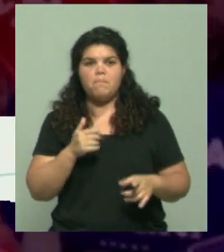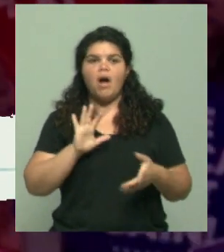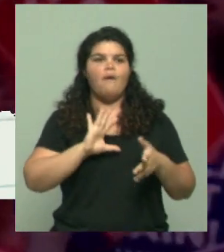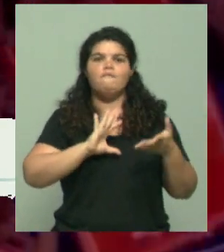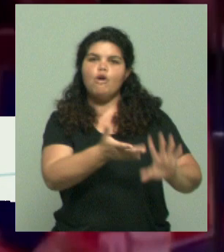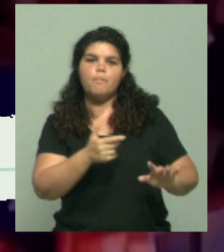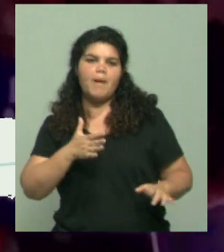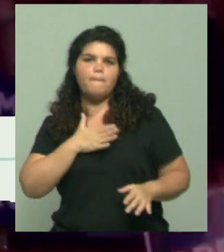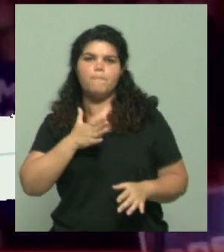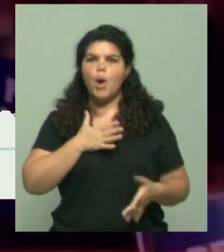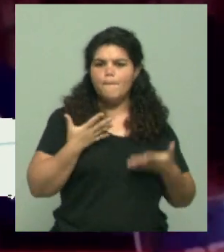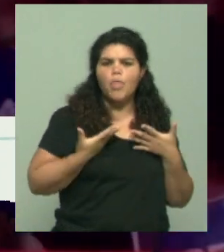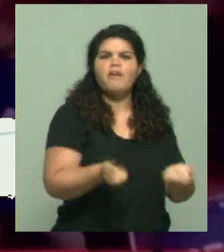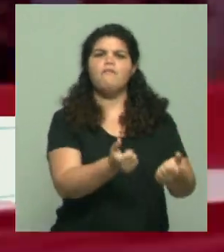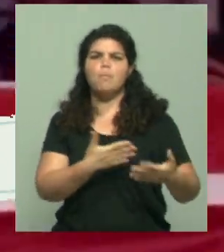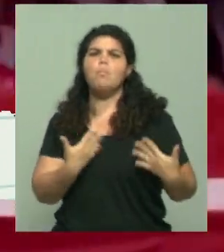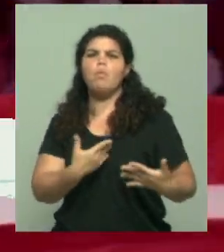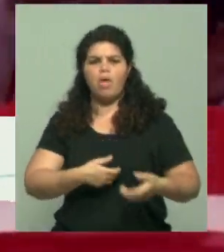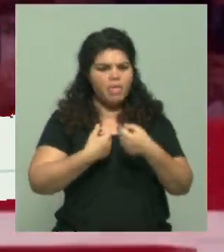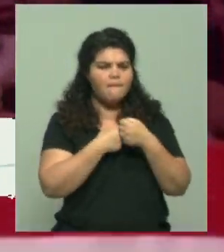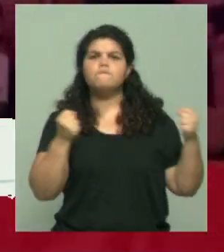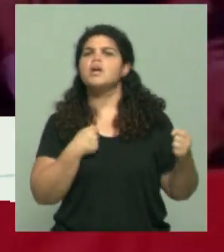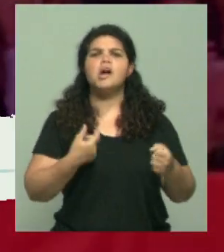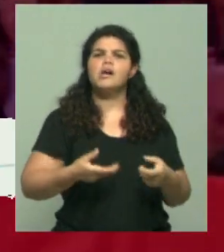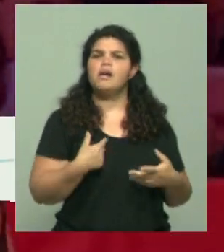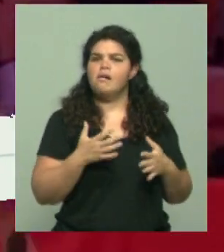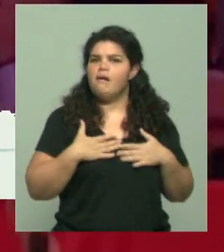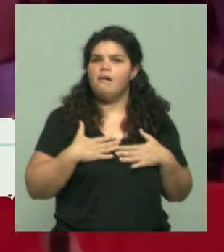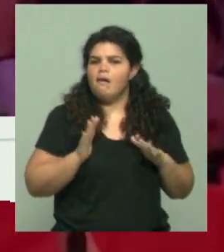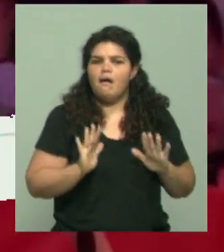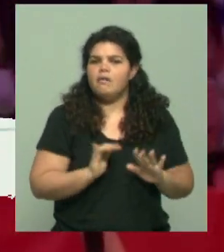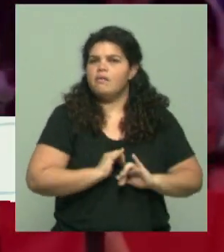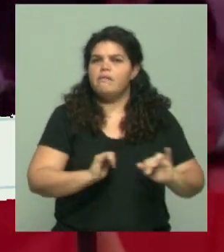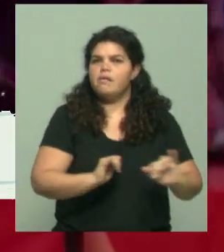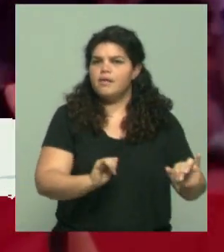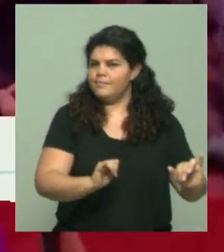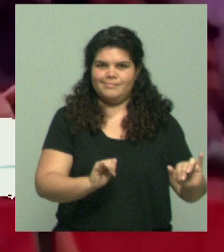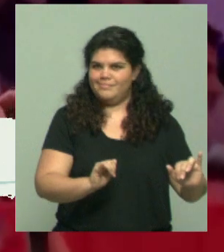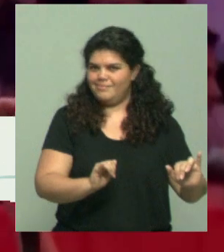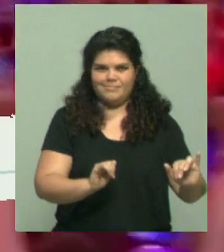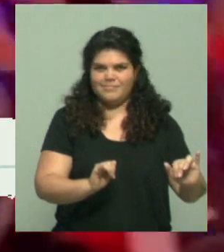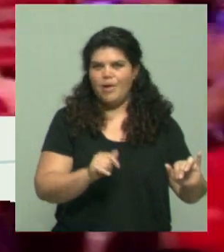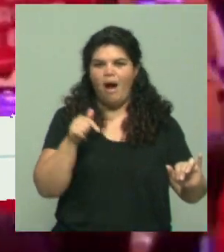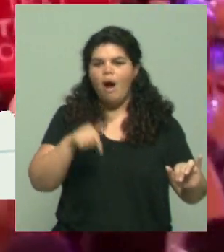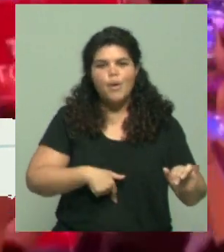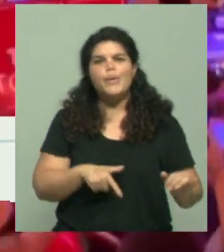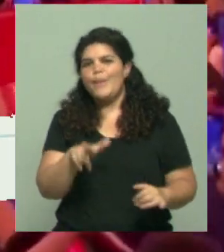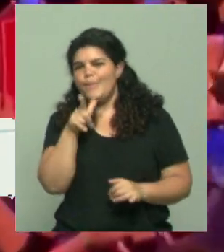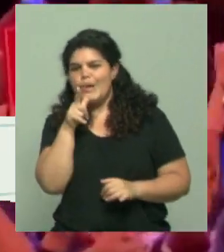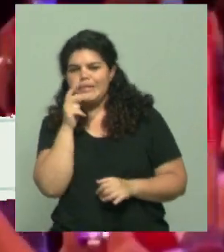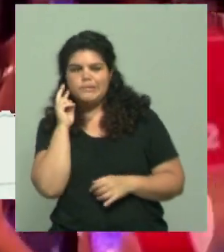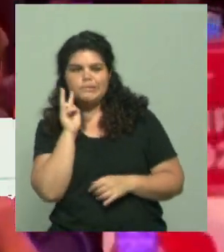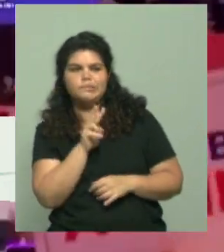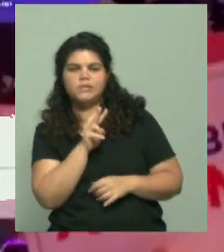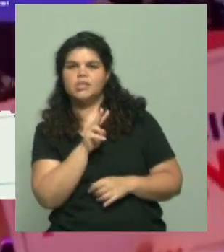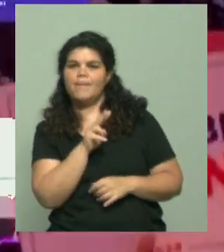un proceso electoral. Pero bueno, es ahí donde, en este marco, todos esos fantasmas están jugando, y es ahí donde se